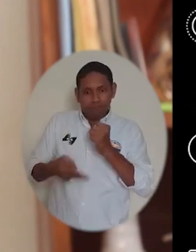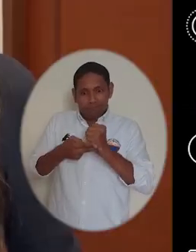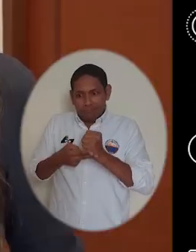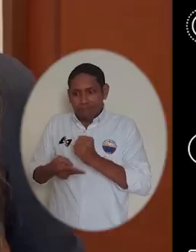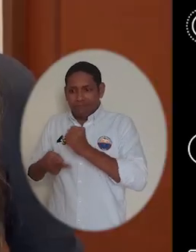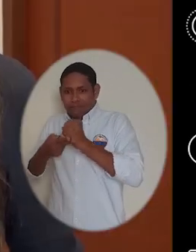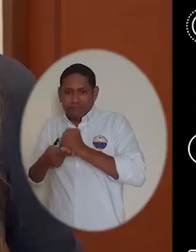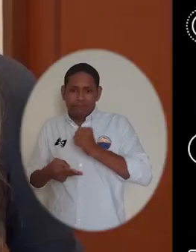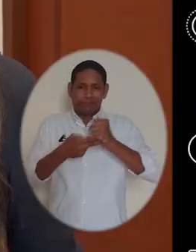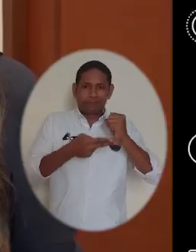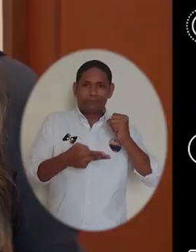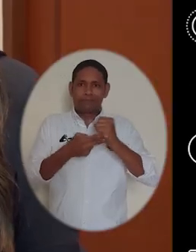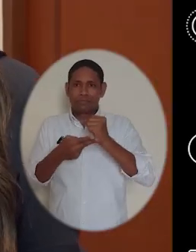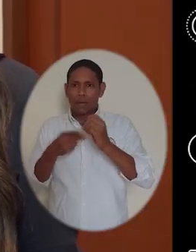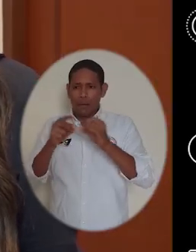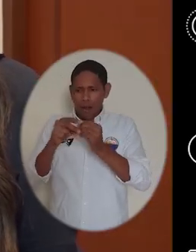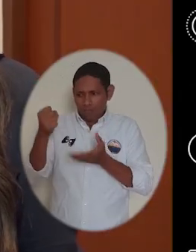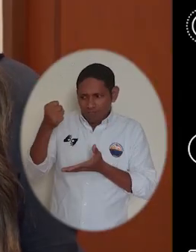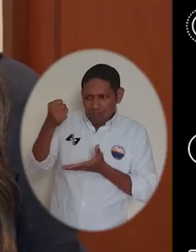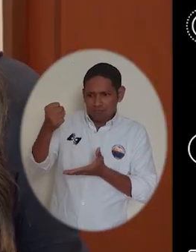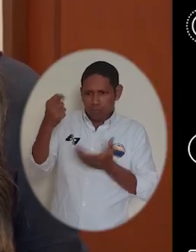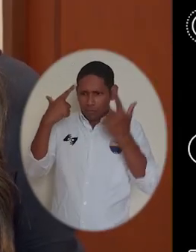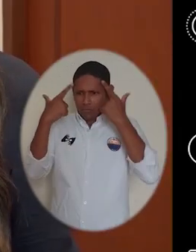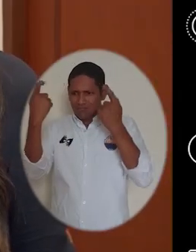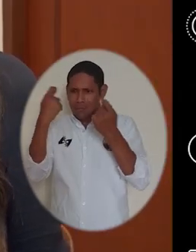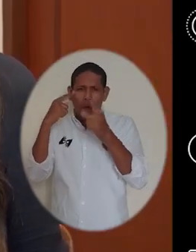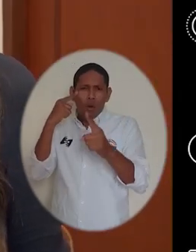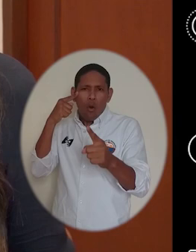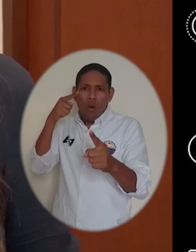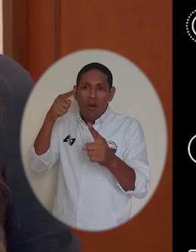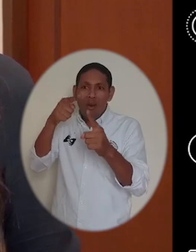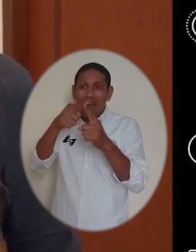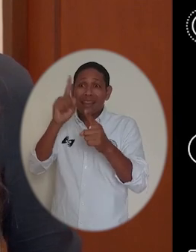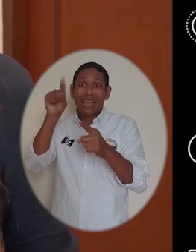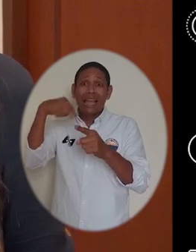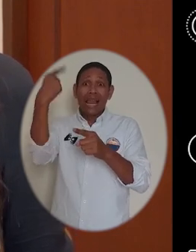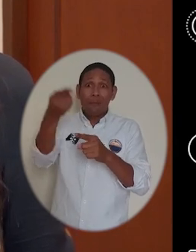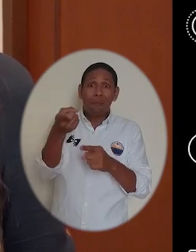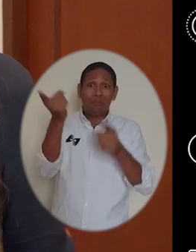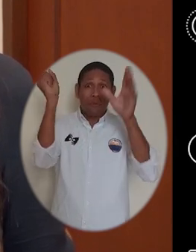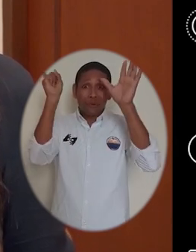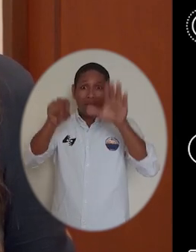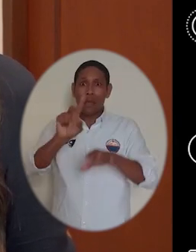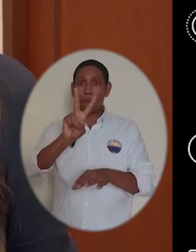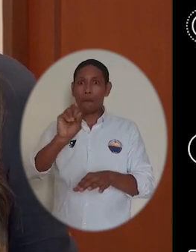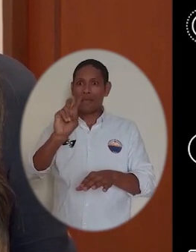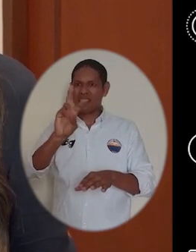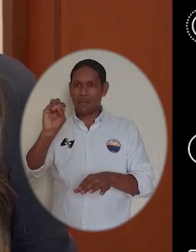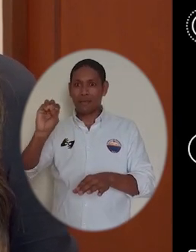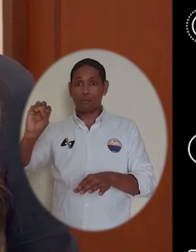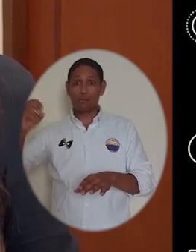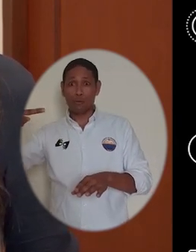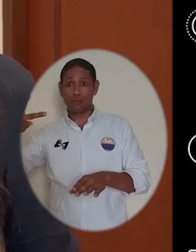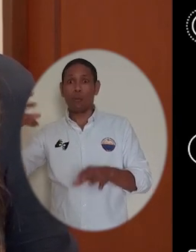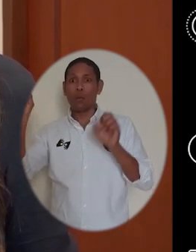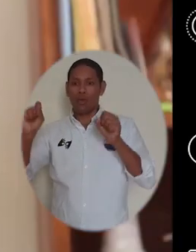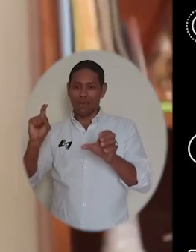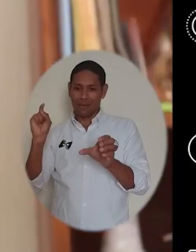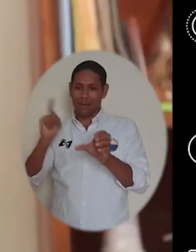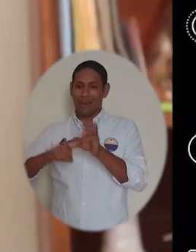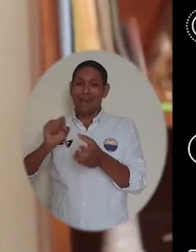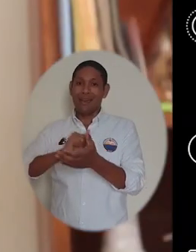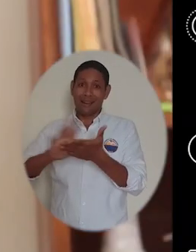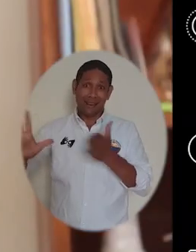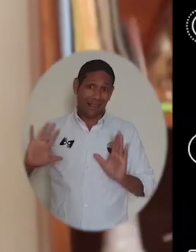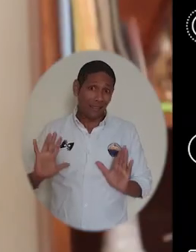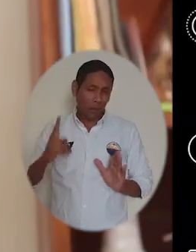gastos de funcionamiento y serán fuertes recortes a la inversión buscando avanzar a la gratuidad de la matrícula de los estudiantes